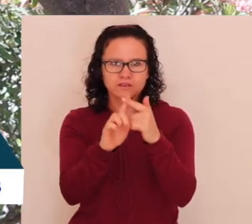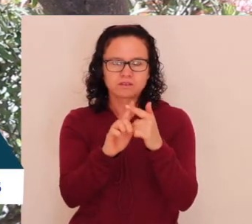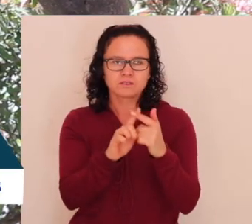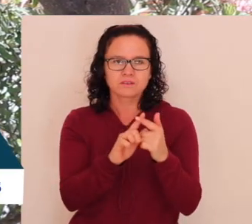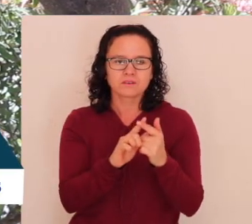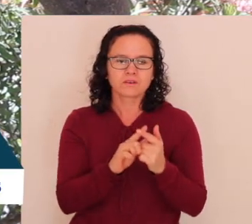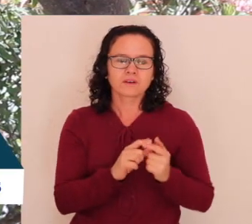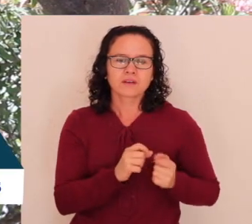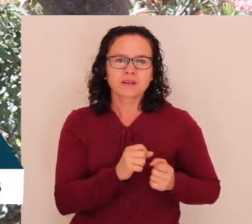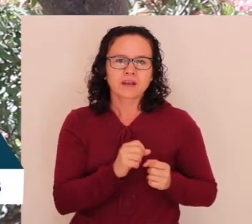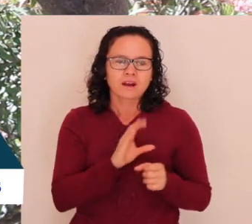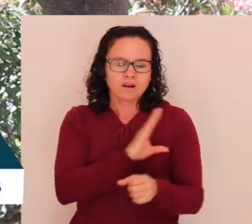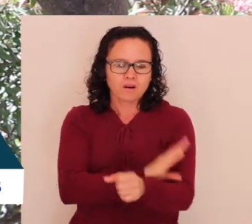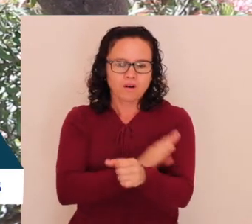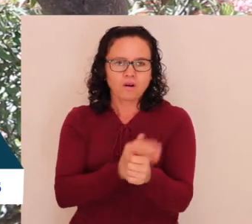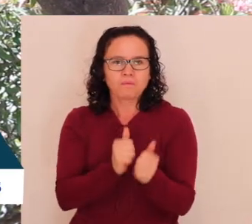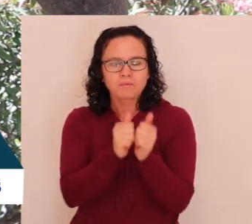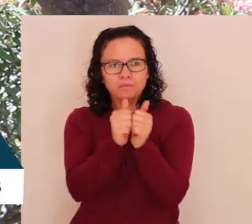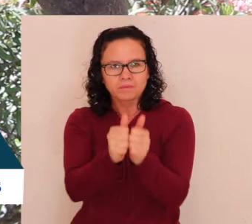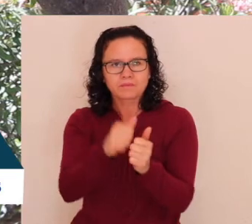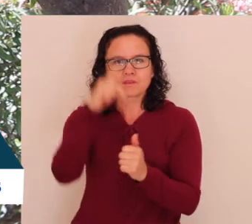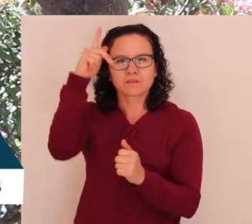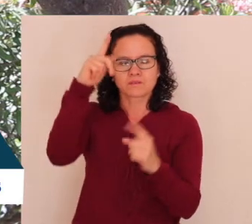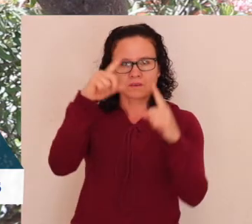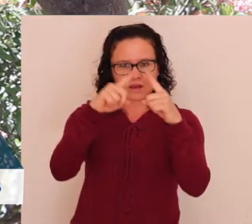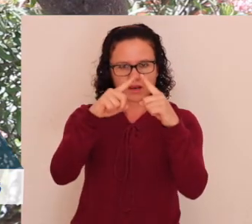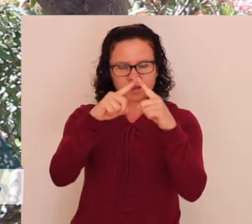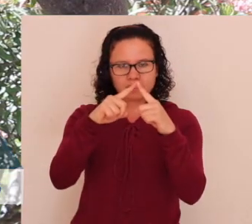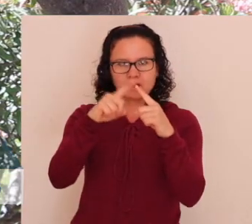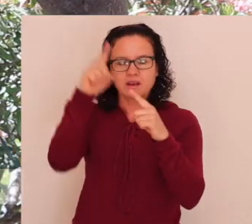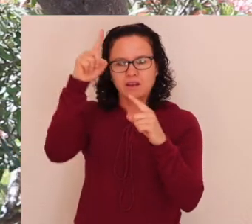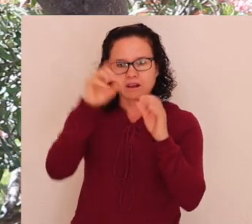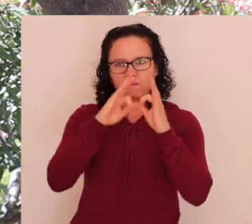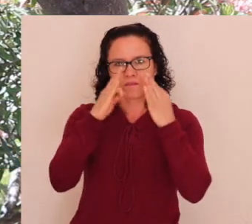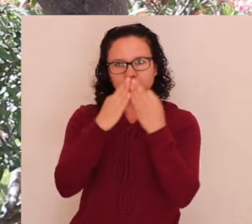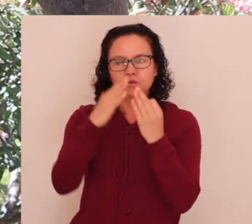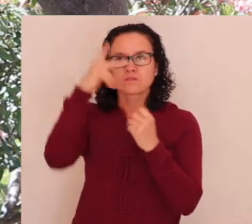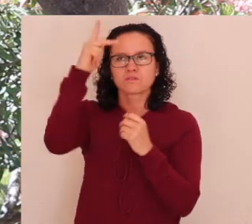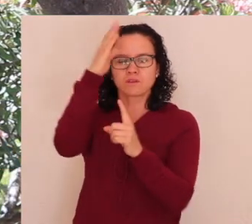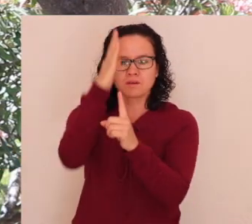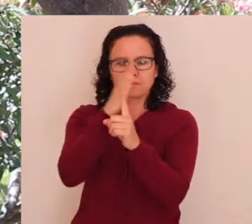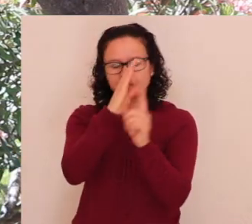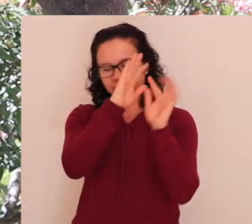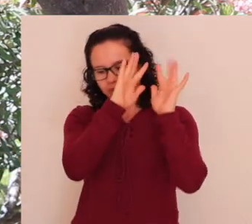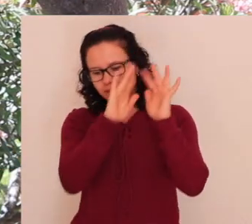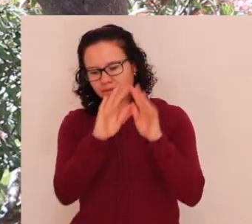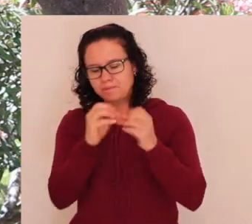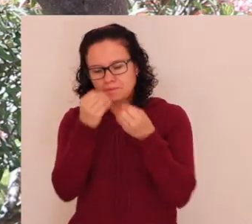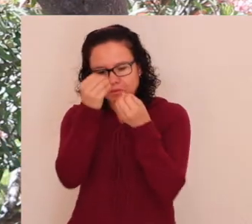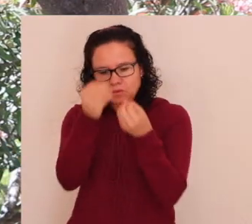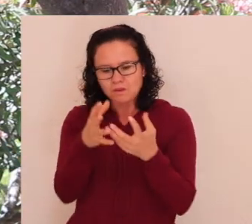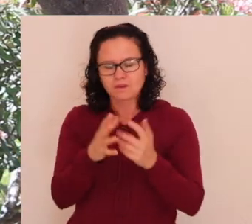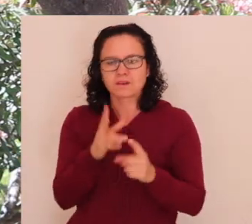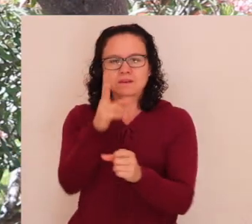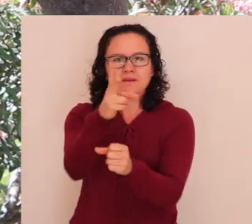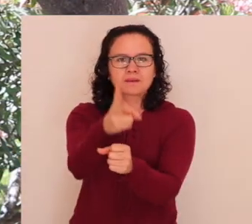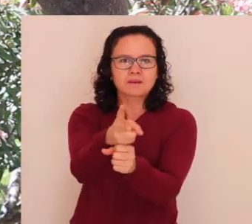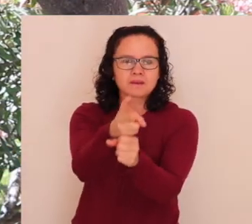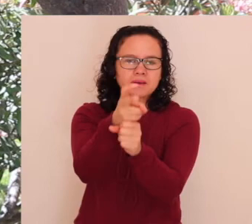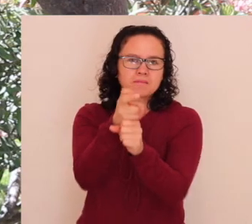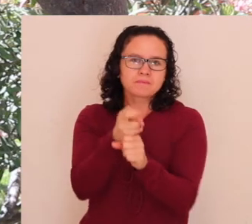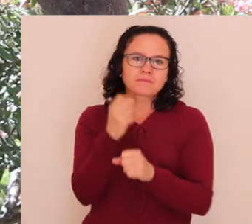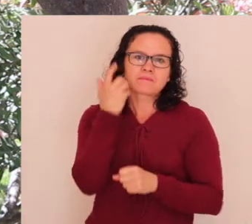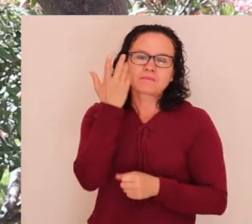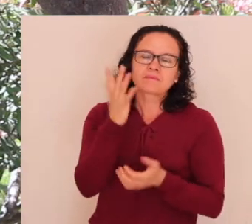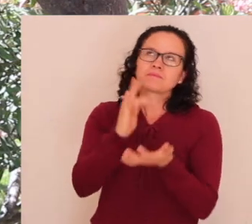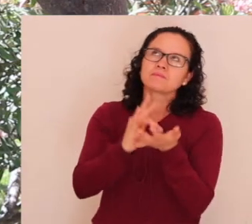que lleva a su iglesia la cual ha fundado y nos va dando todas sus bendiciones. Hoy quiero invitarles